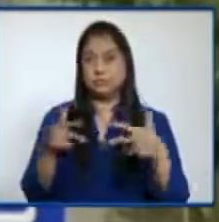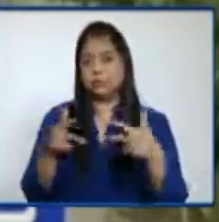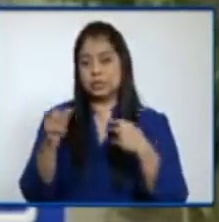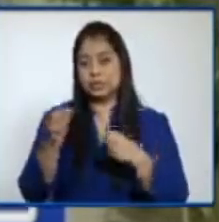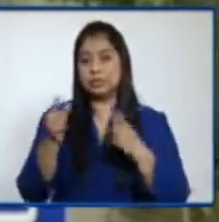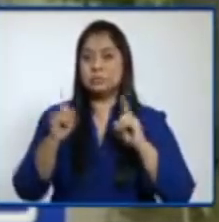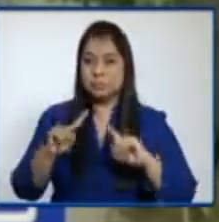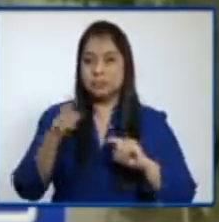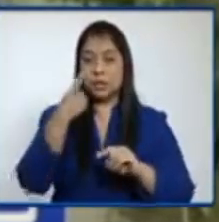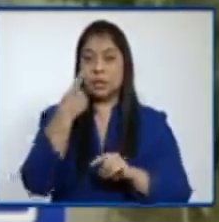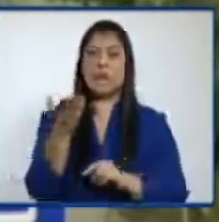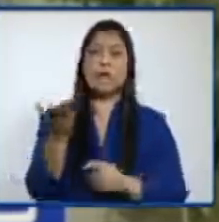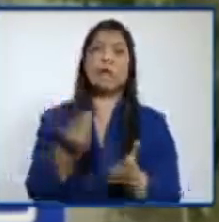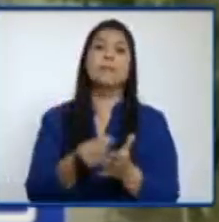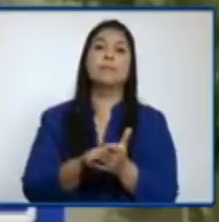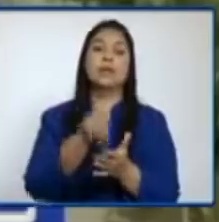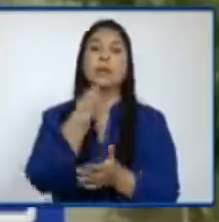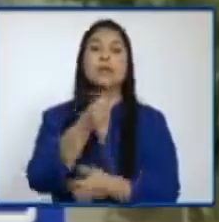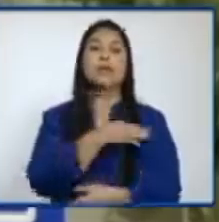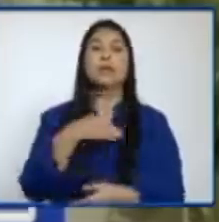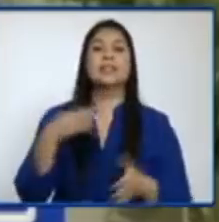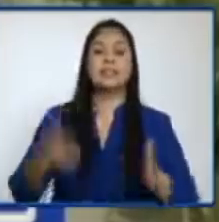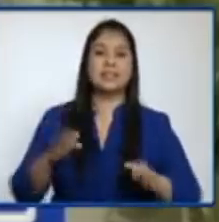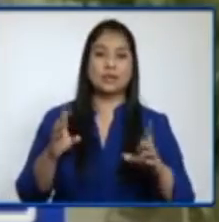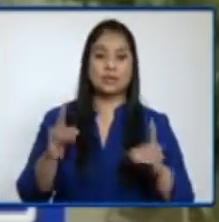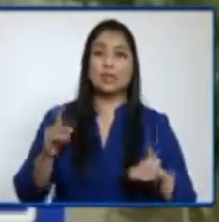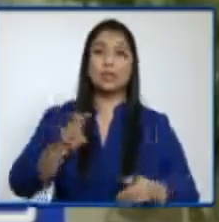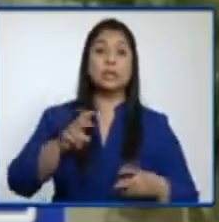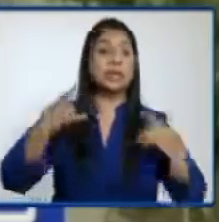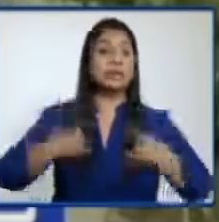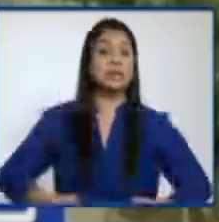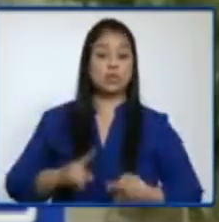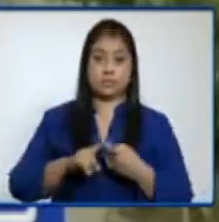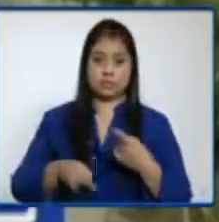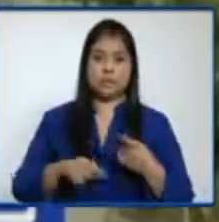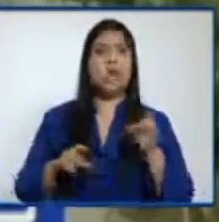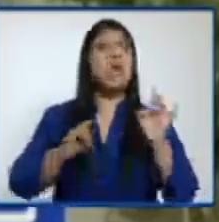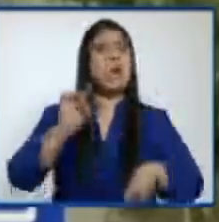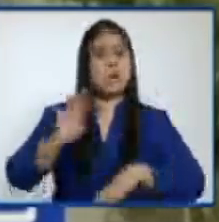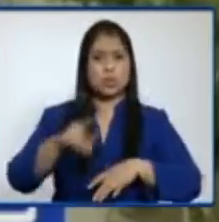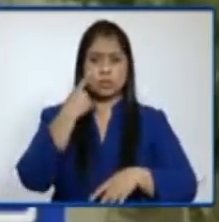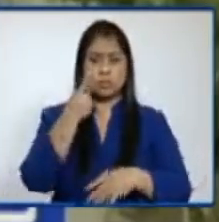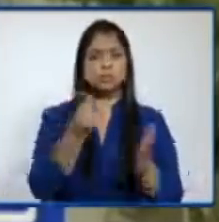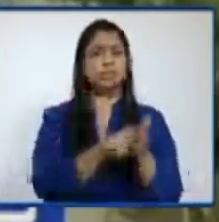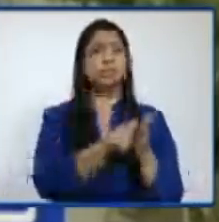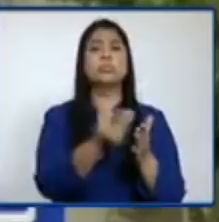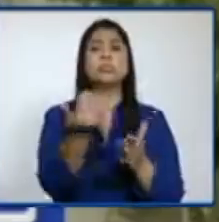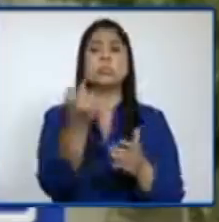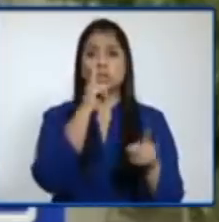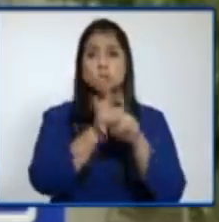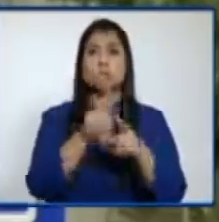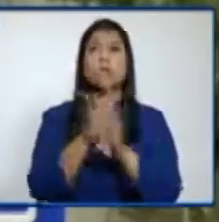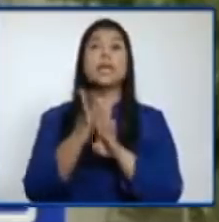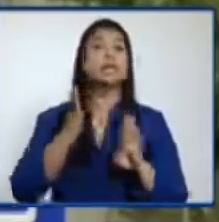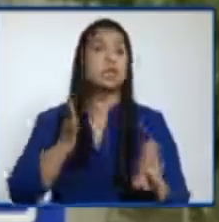y se les ha requerido, como bien dijo la señora Ministra de Educación, uniformes, pero hay establecimientos que han llegado a cobrar inclusive el bus